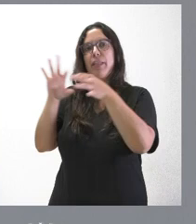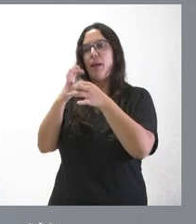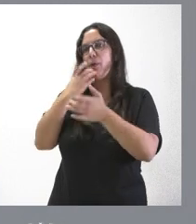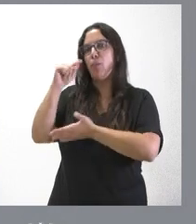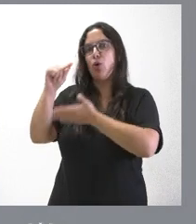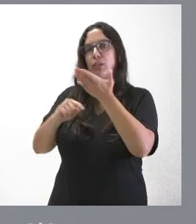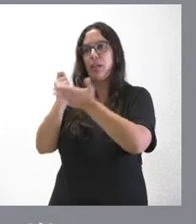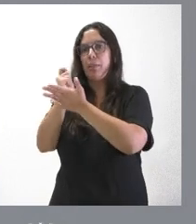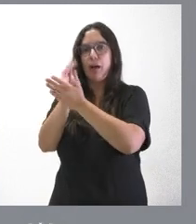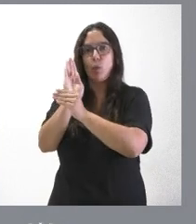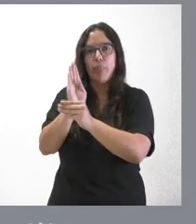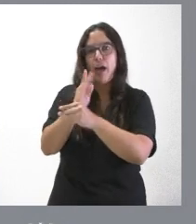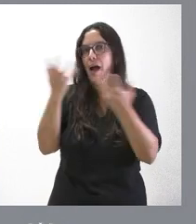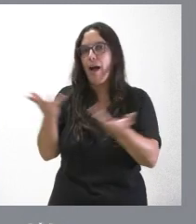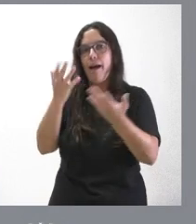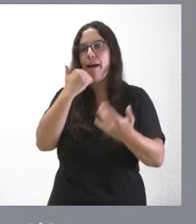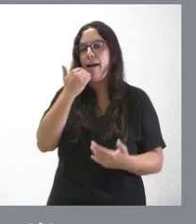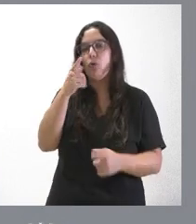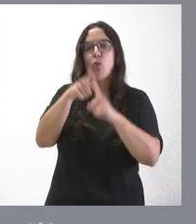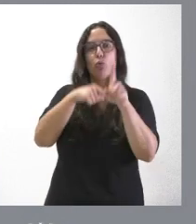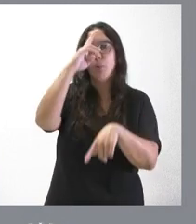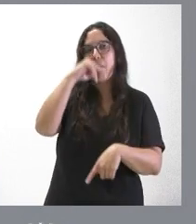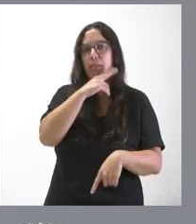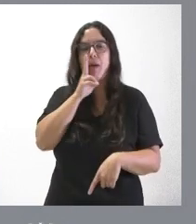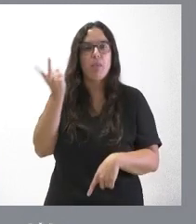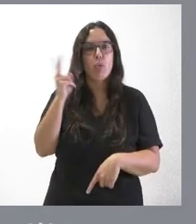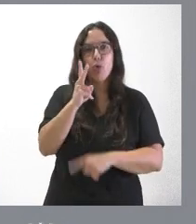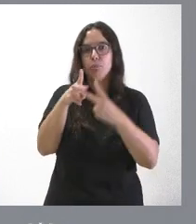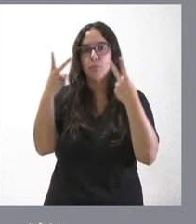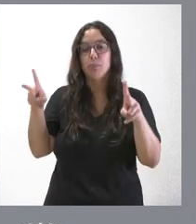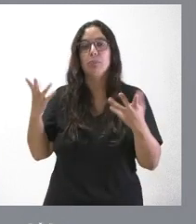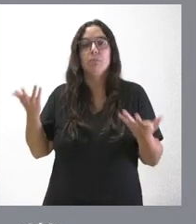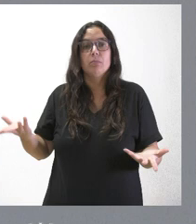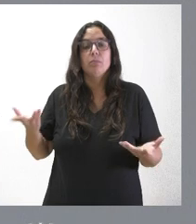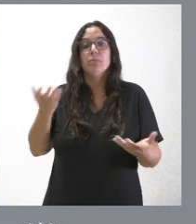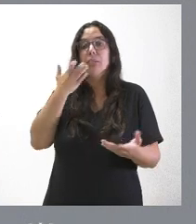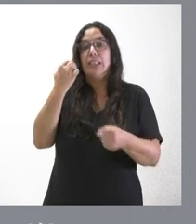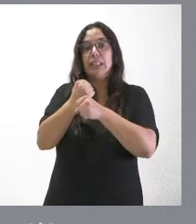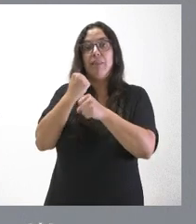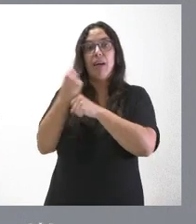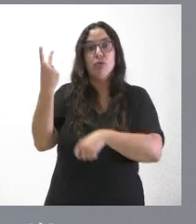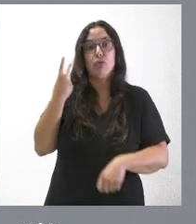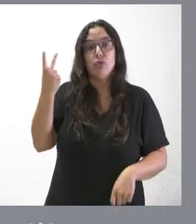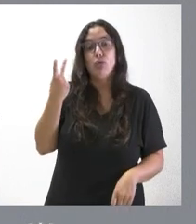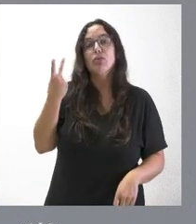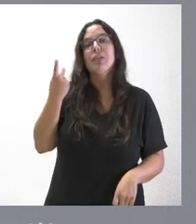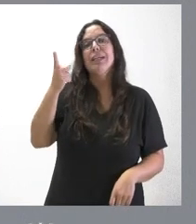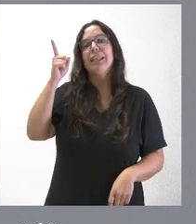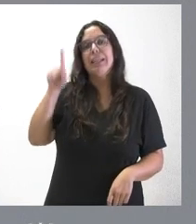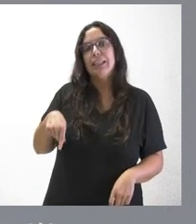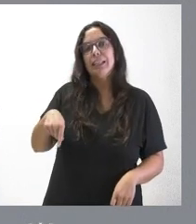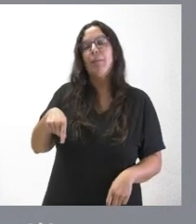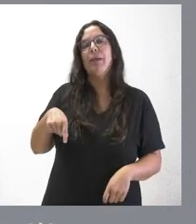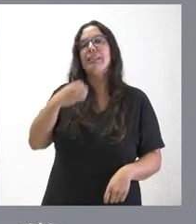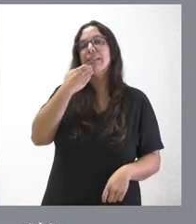utilicen por los padres o por las madres o por ambos progenitores que trabajen y también afectan a las familias